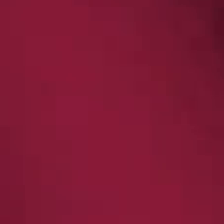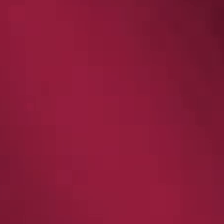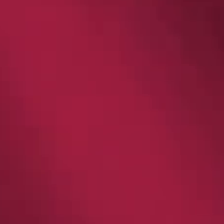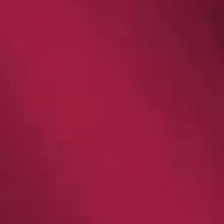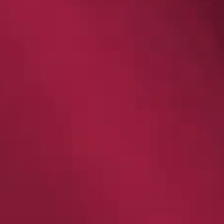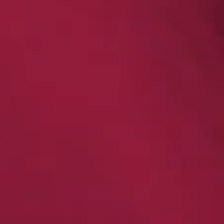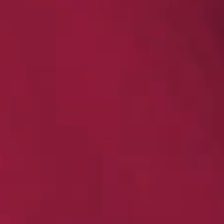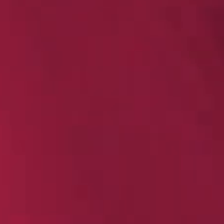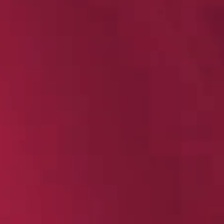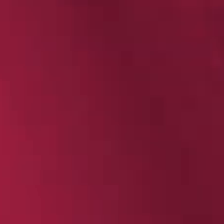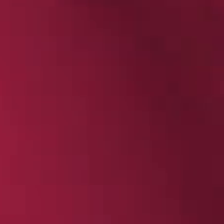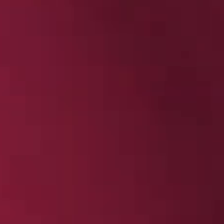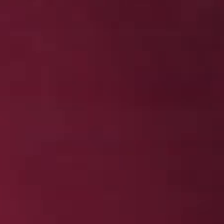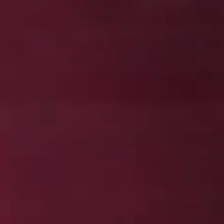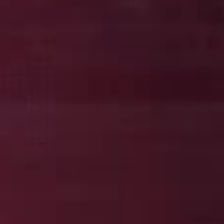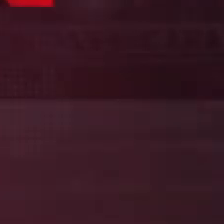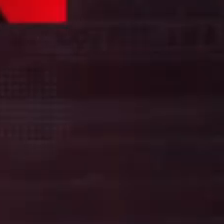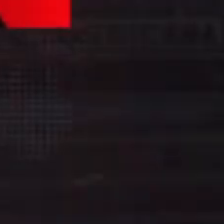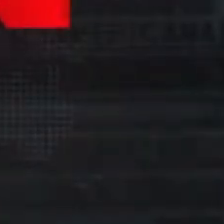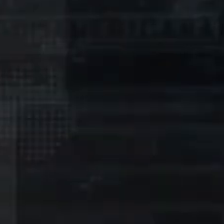gobierno de México